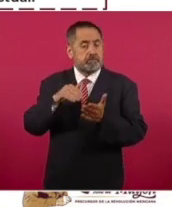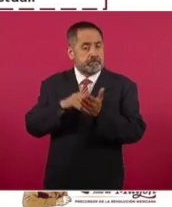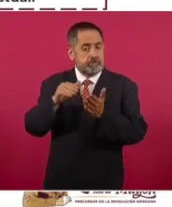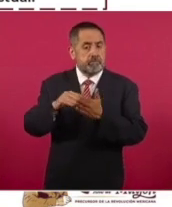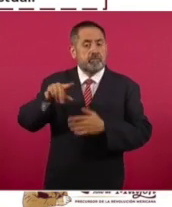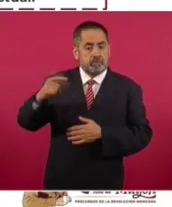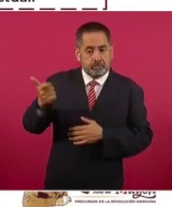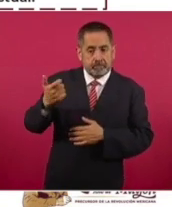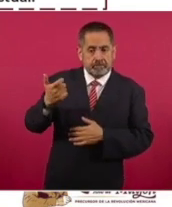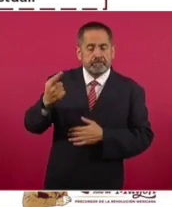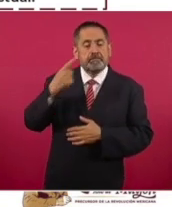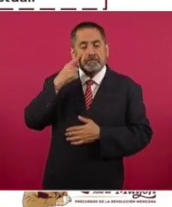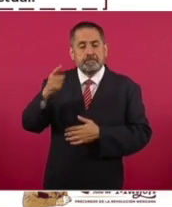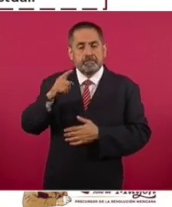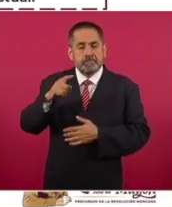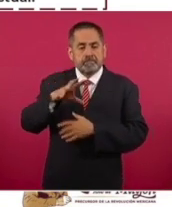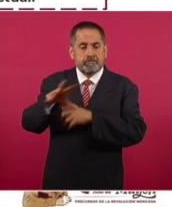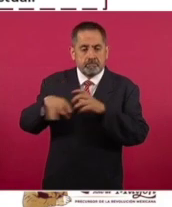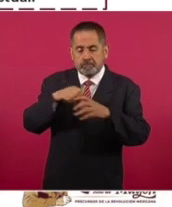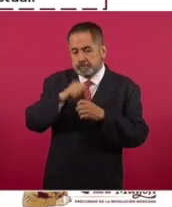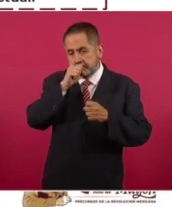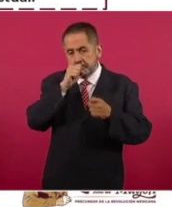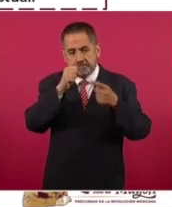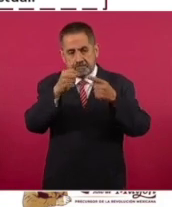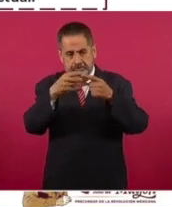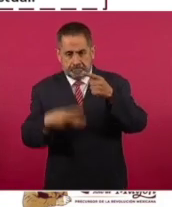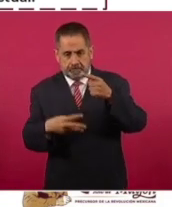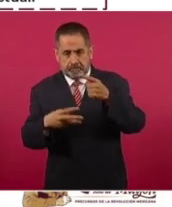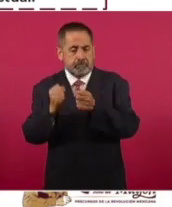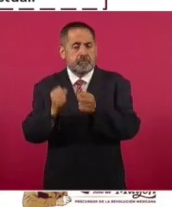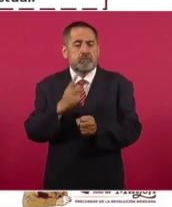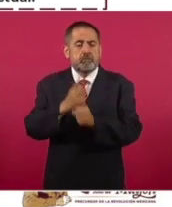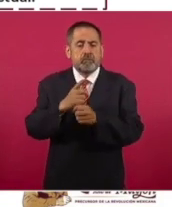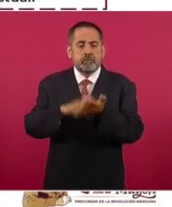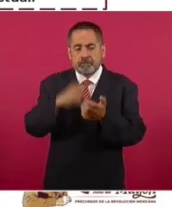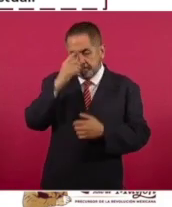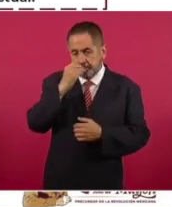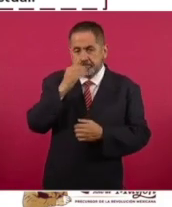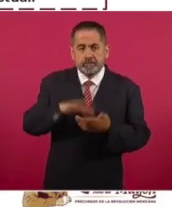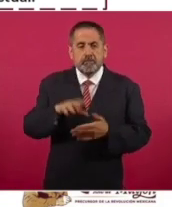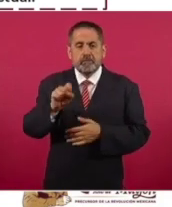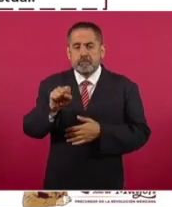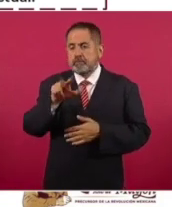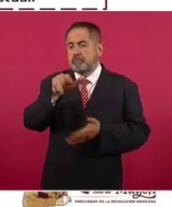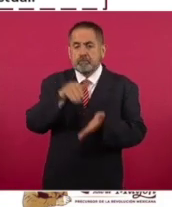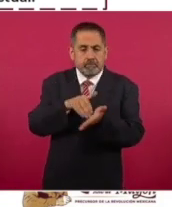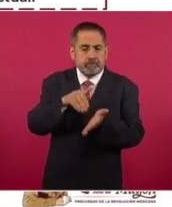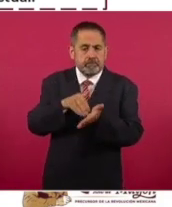que incluye un capítulo muy grande de seguridad alimentaria por 68 mil millones,